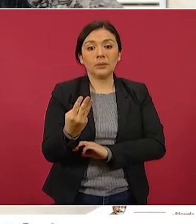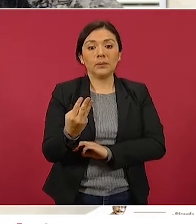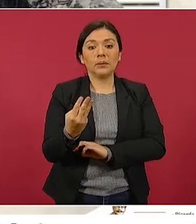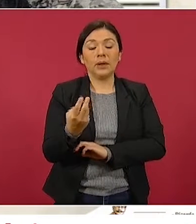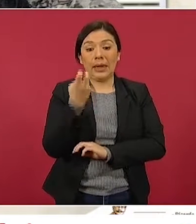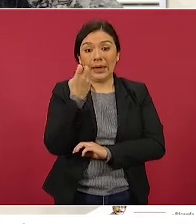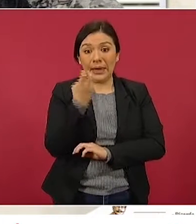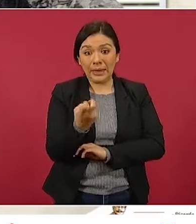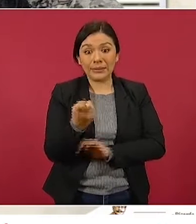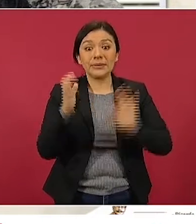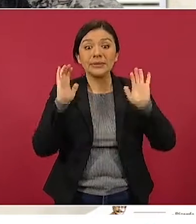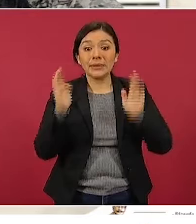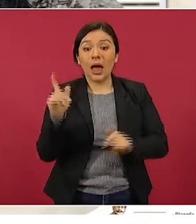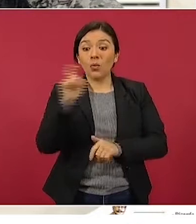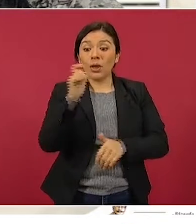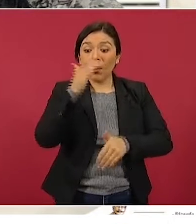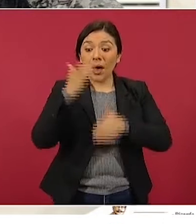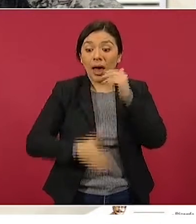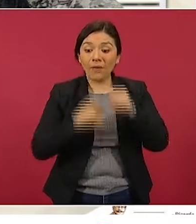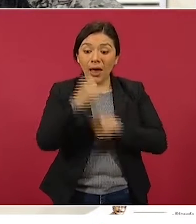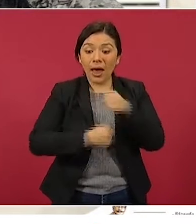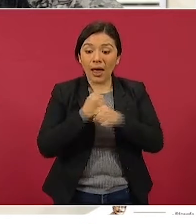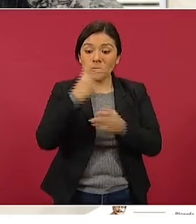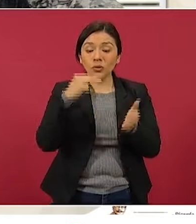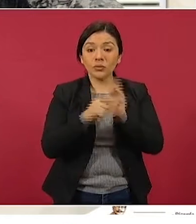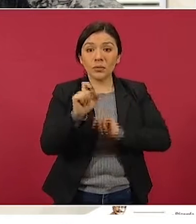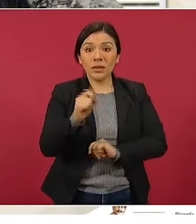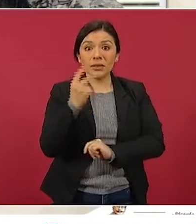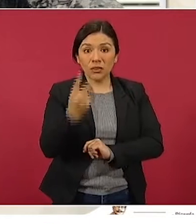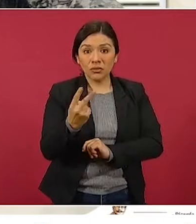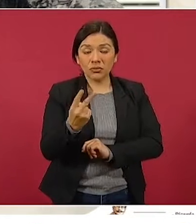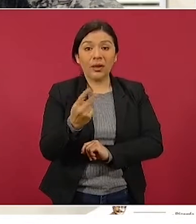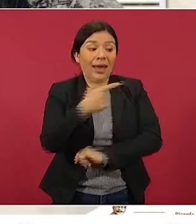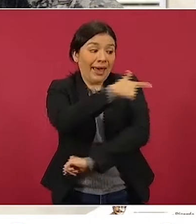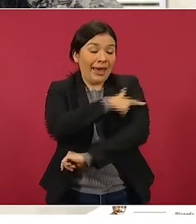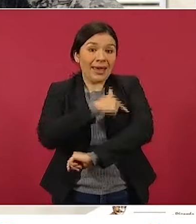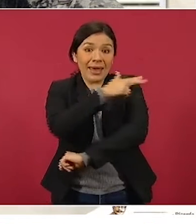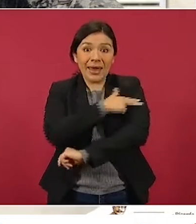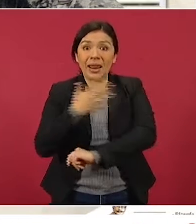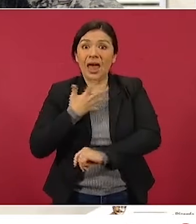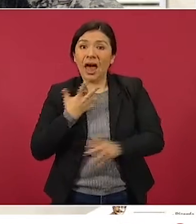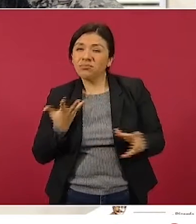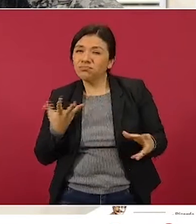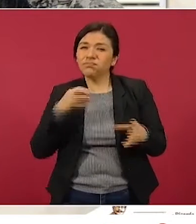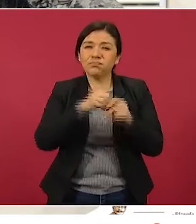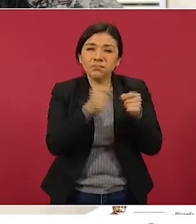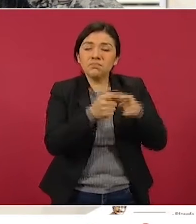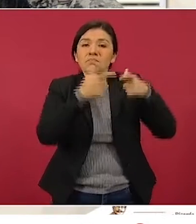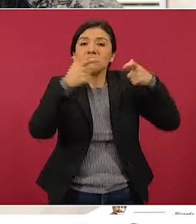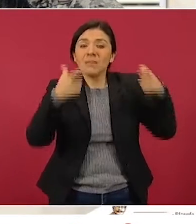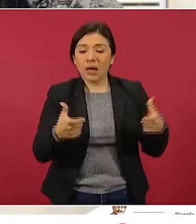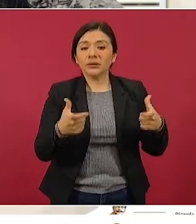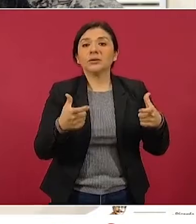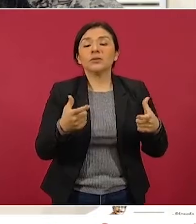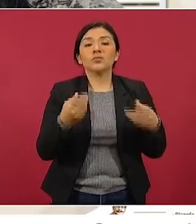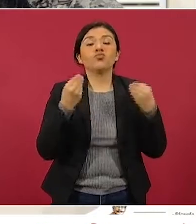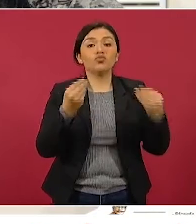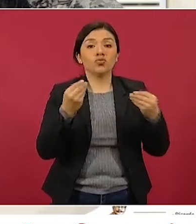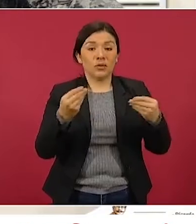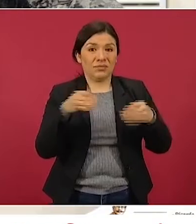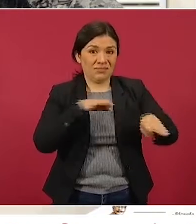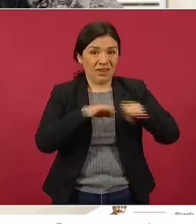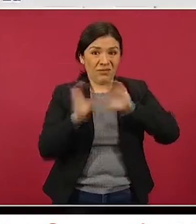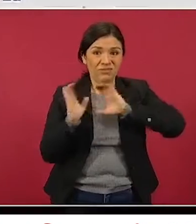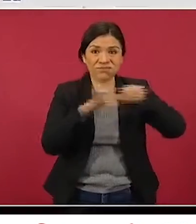que al finalizar el año 2022, la Guardia Nacional esté alcanzando un estado de fuerza